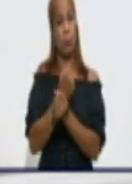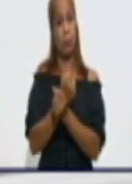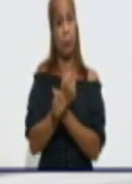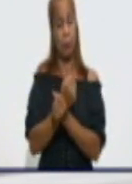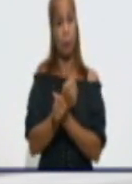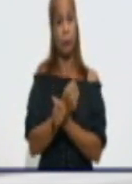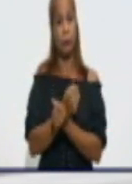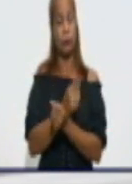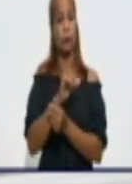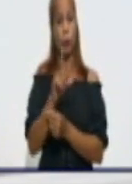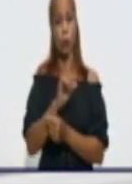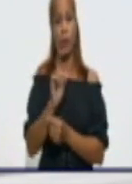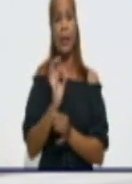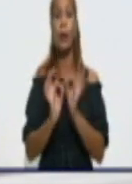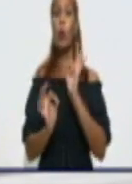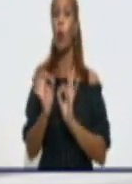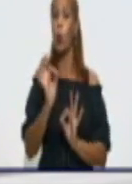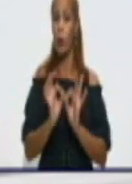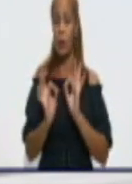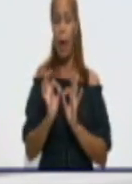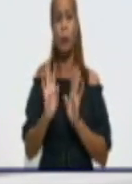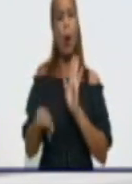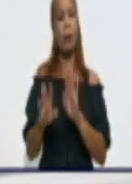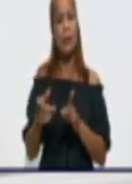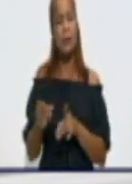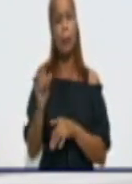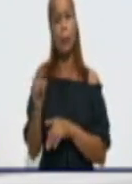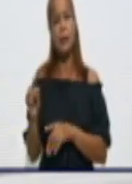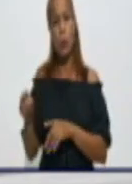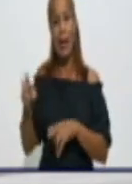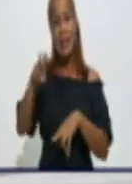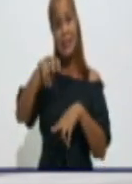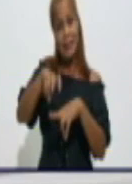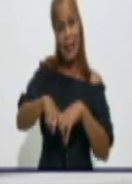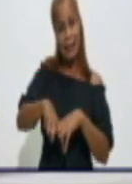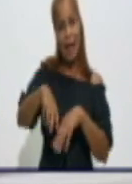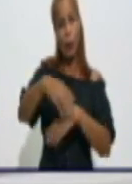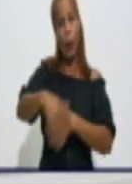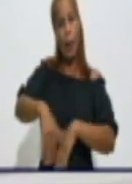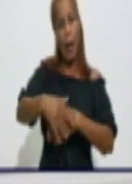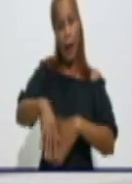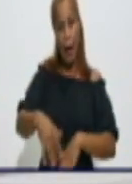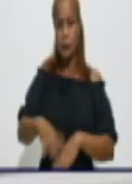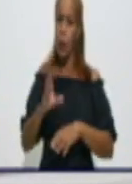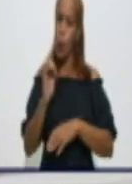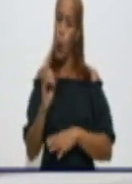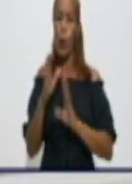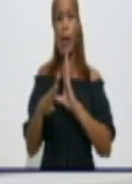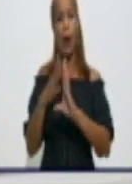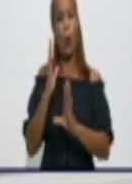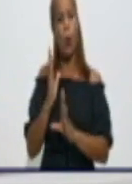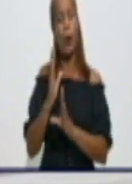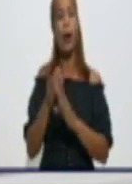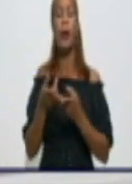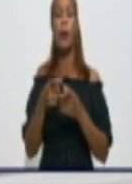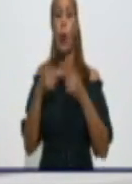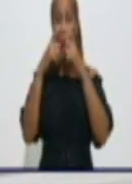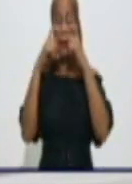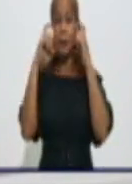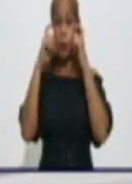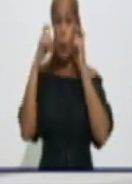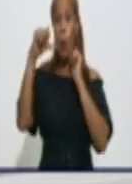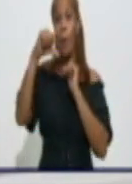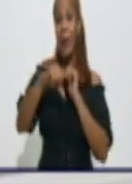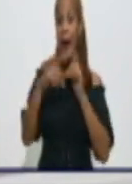personas muy junticas conversando en la calle, sentados uno al lado de otro, o en la calle o en las colas con el nasobuco mal puesto.